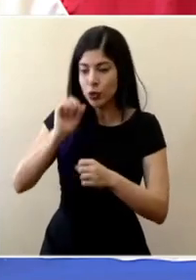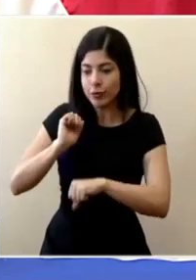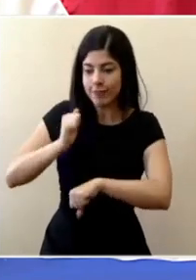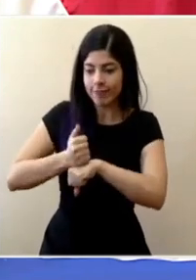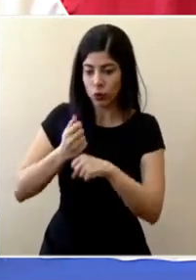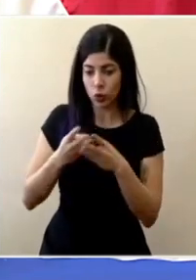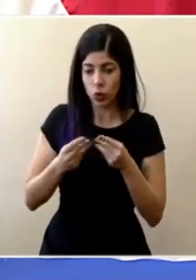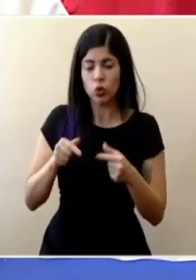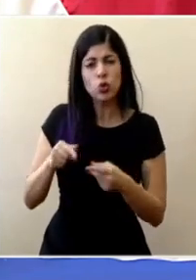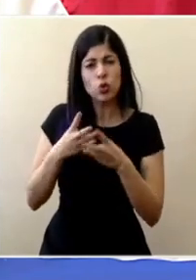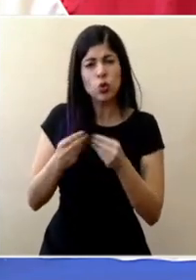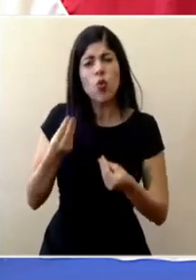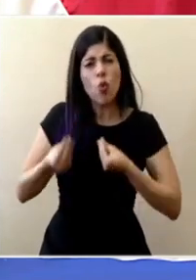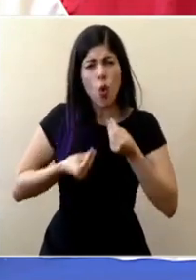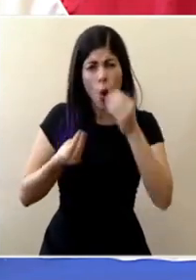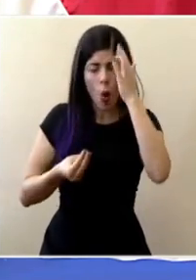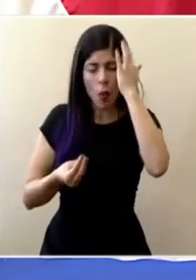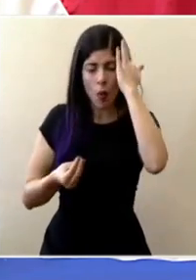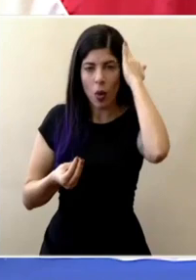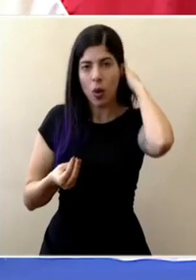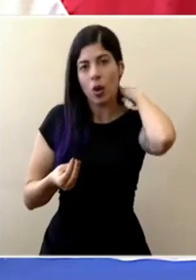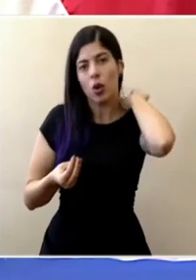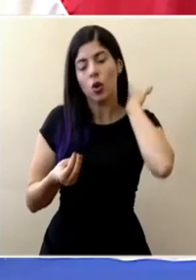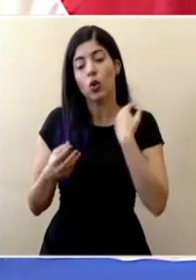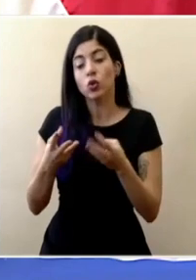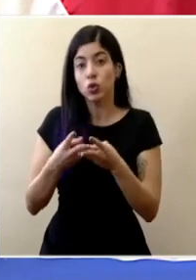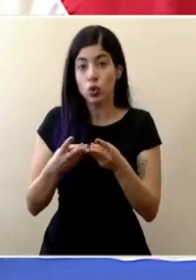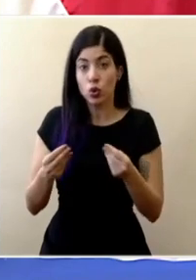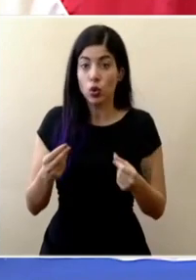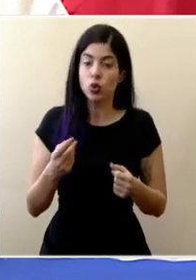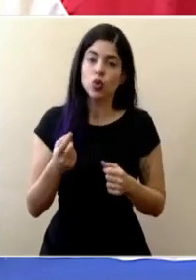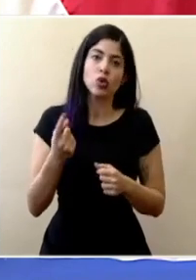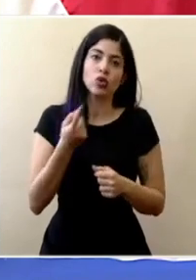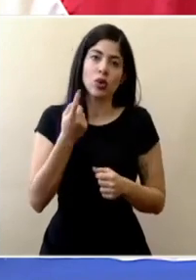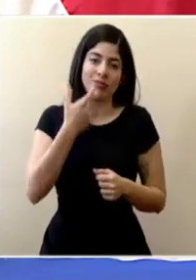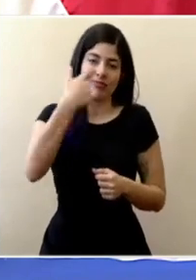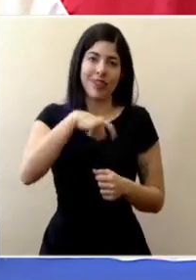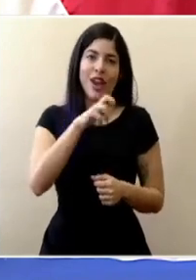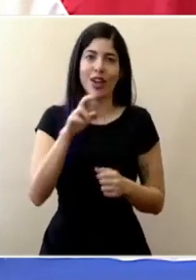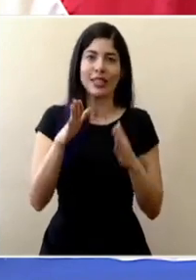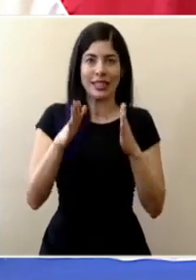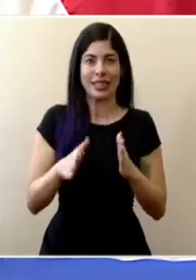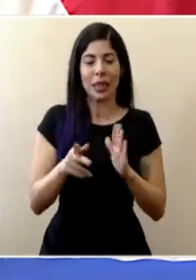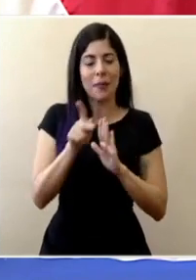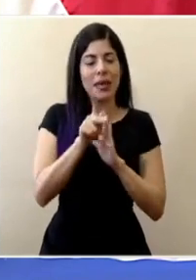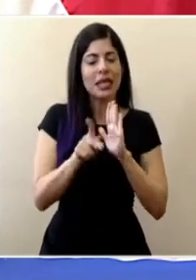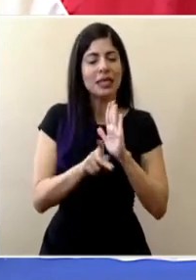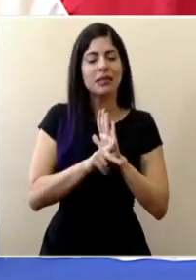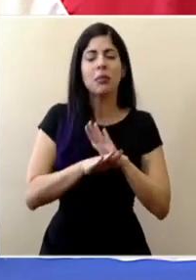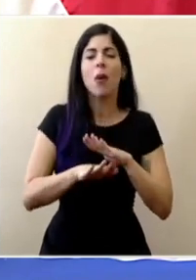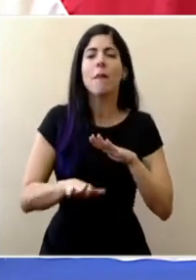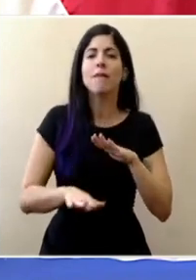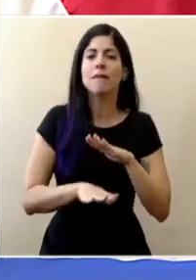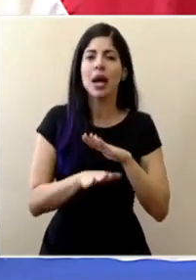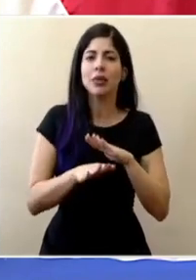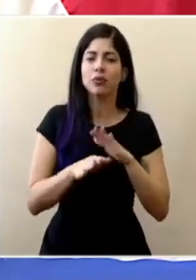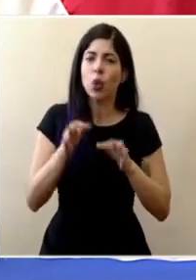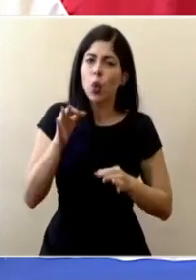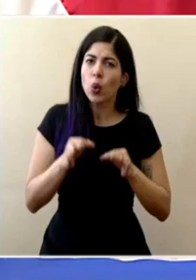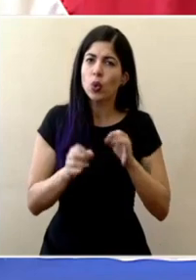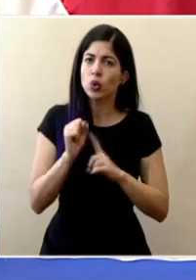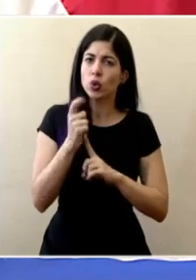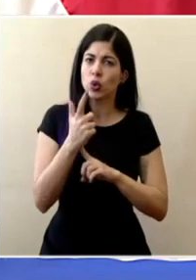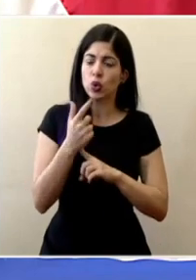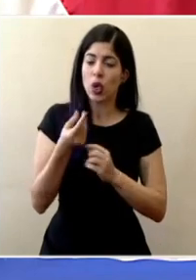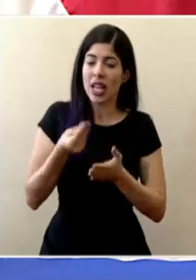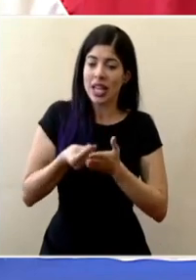¿cómo generamos esa solución? esa solución se genera como siempre desde el ser costarricense desde el principio más básico de justicia social